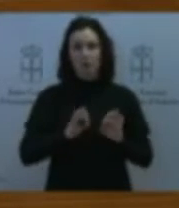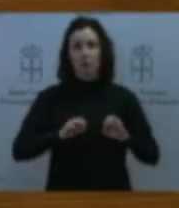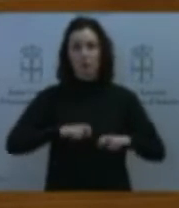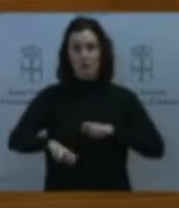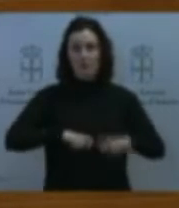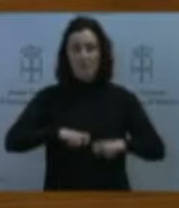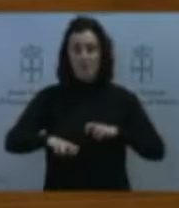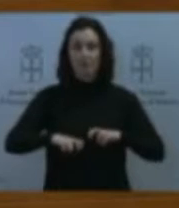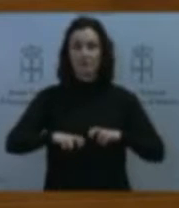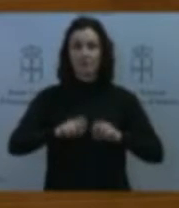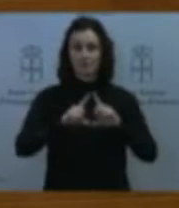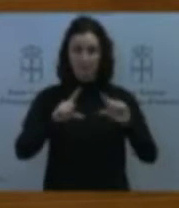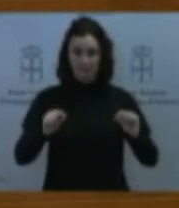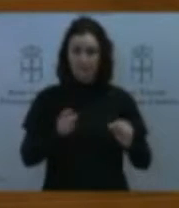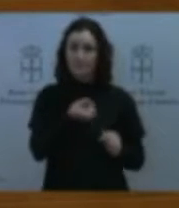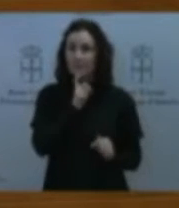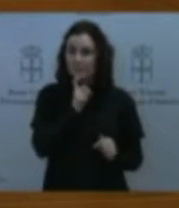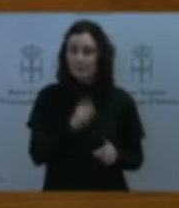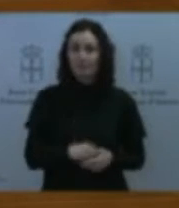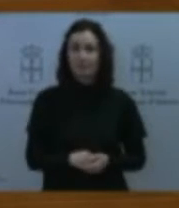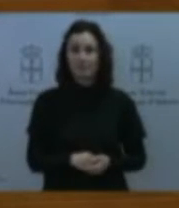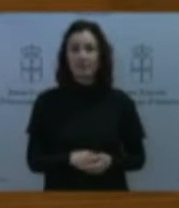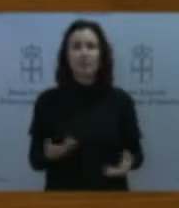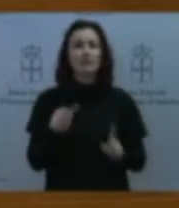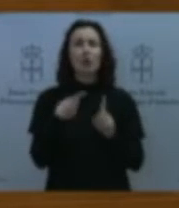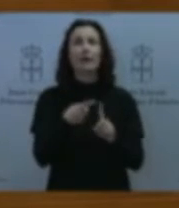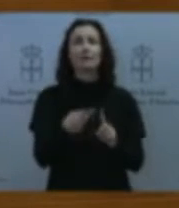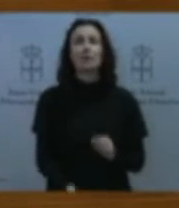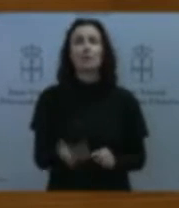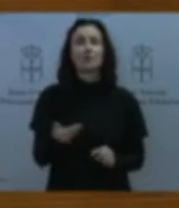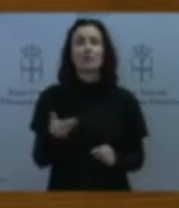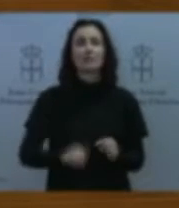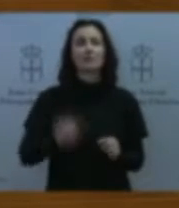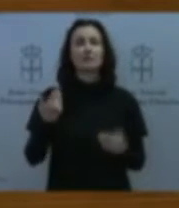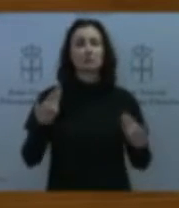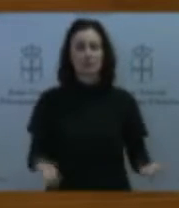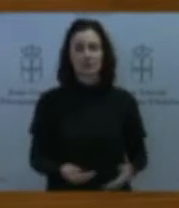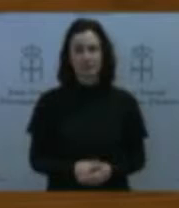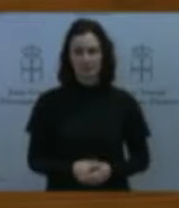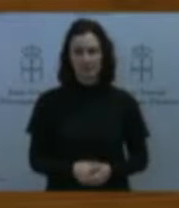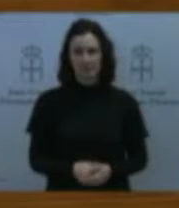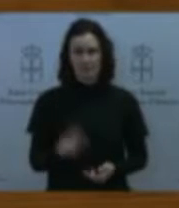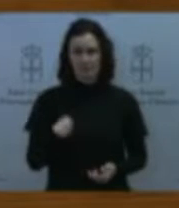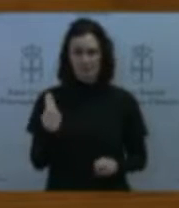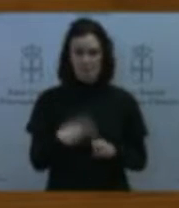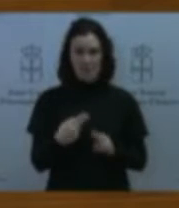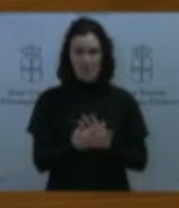¿Y cuál es el objetivo fundamental de esta política, de estos planes?